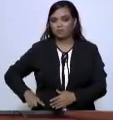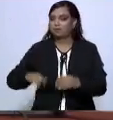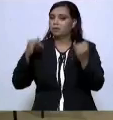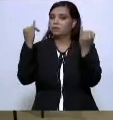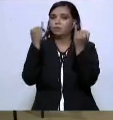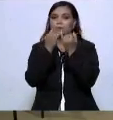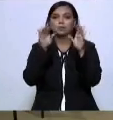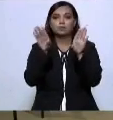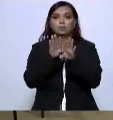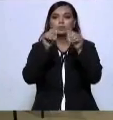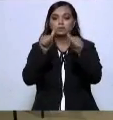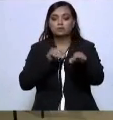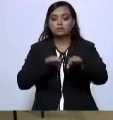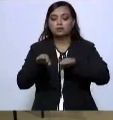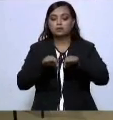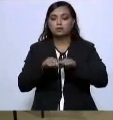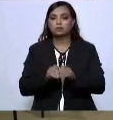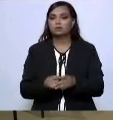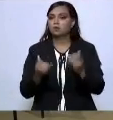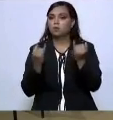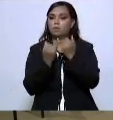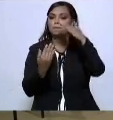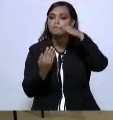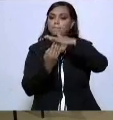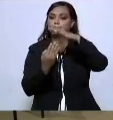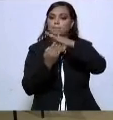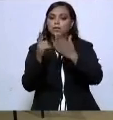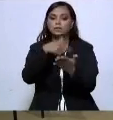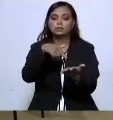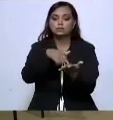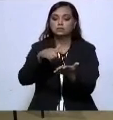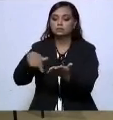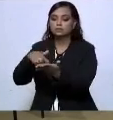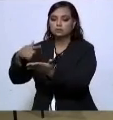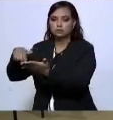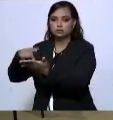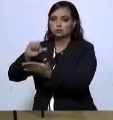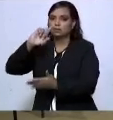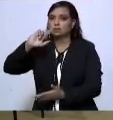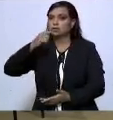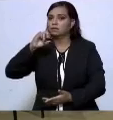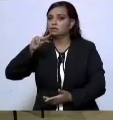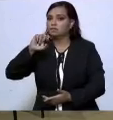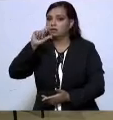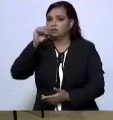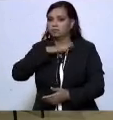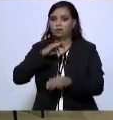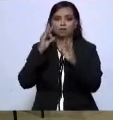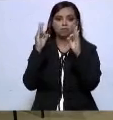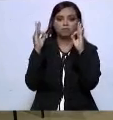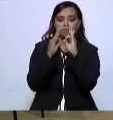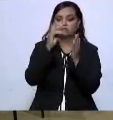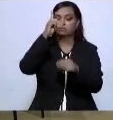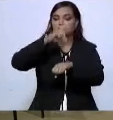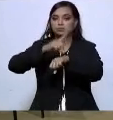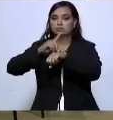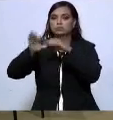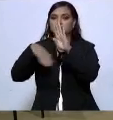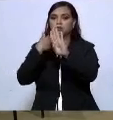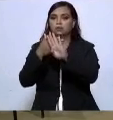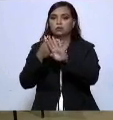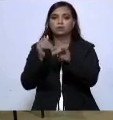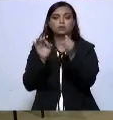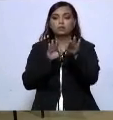así como están funcionando las mesas regionales. Y para enfrentar diariamente con trabajo